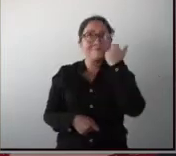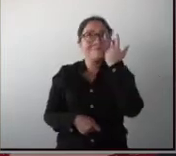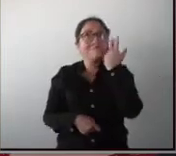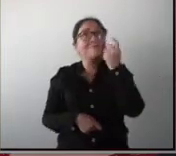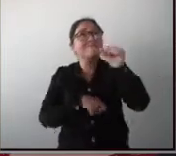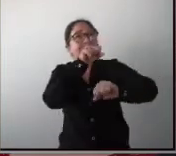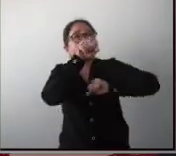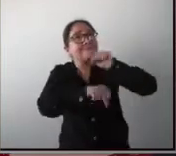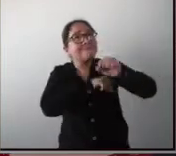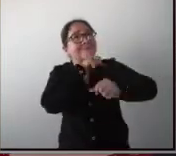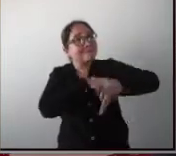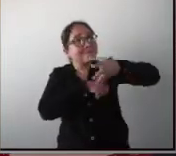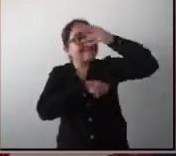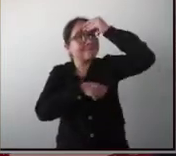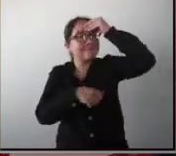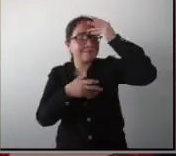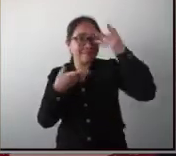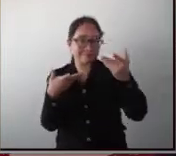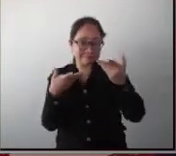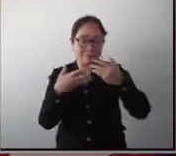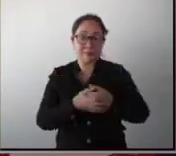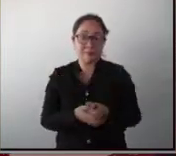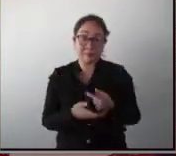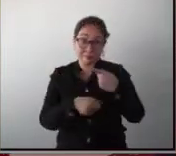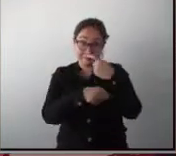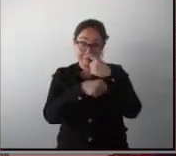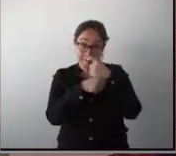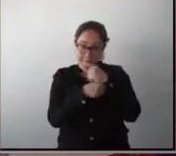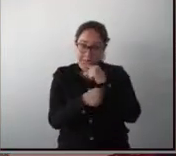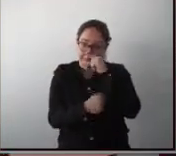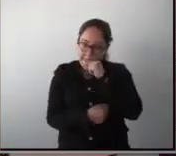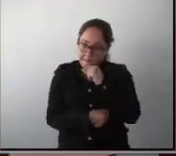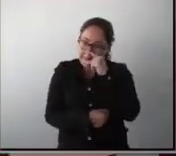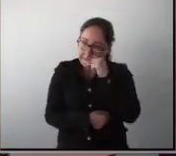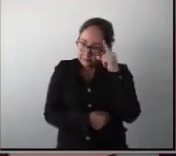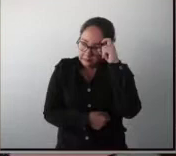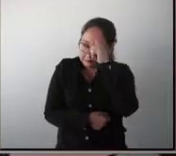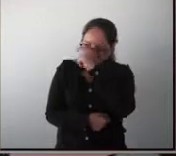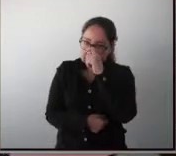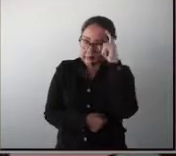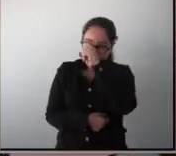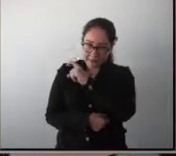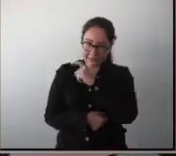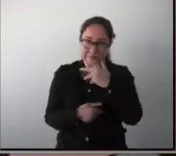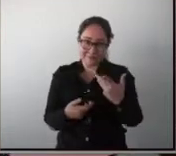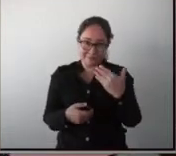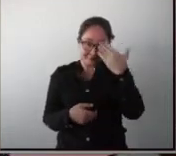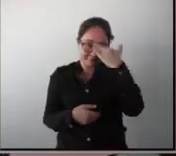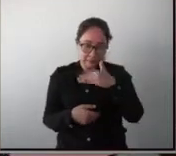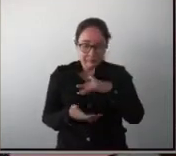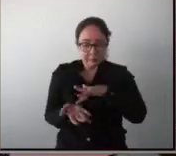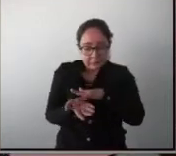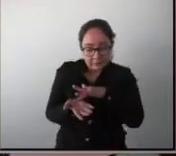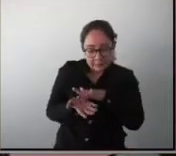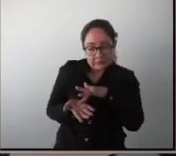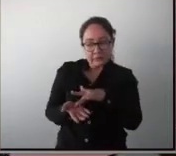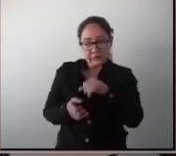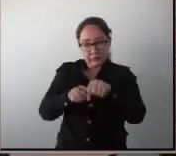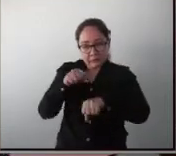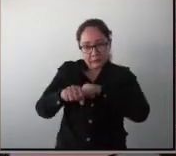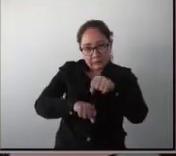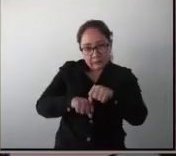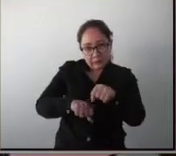bicicleta. Y primero, se nos dificulta. Vienen las bicicletas con llantitas para que no nos caigamos.